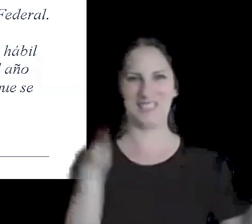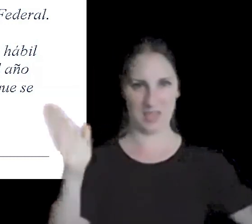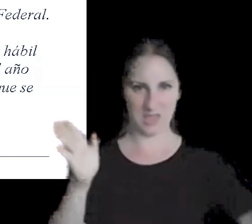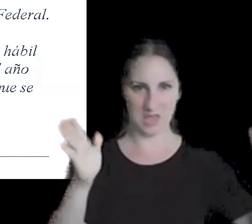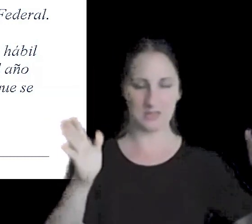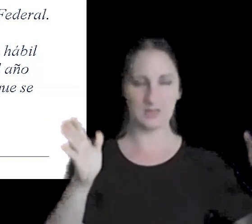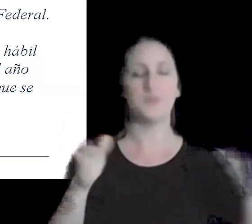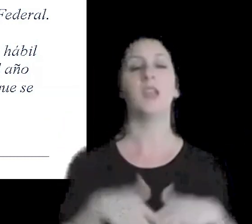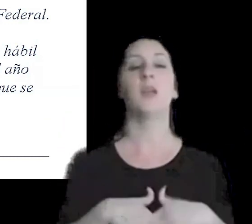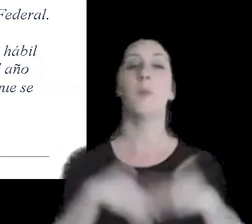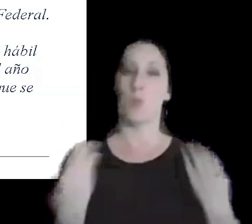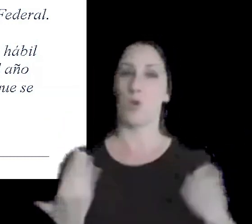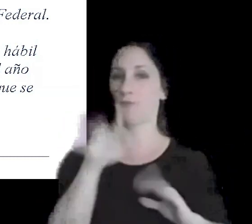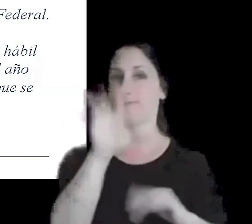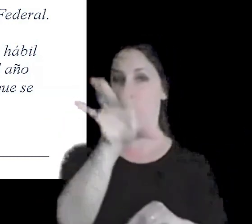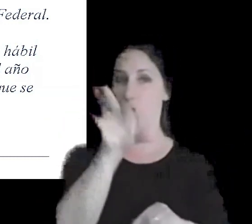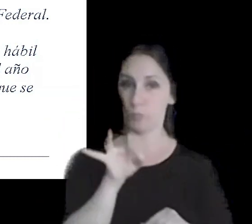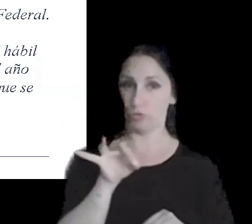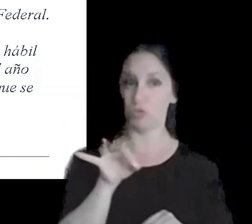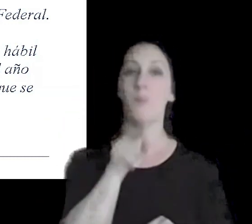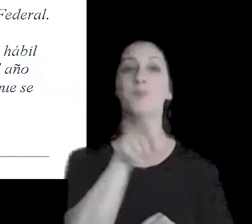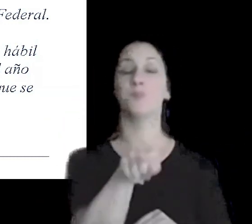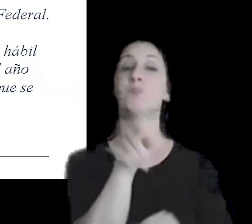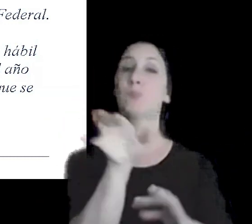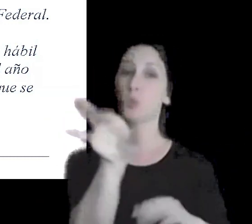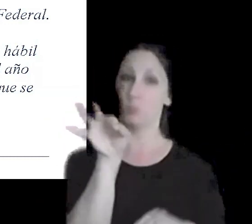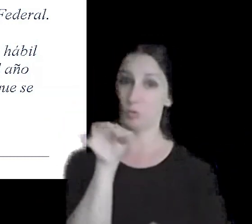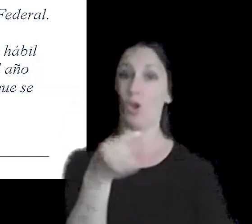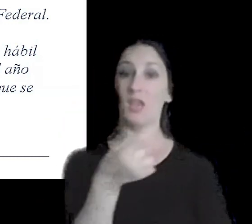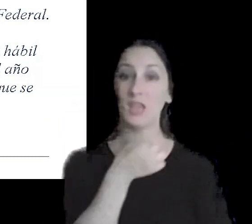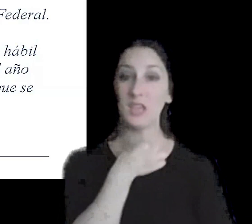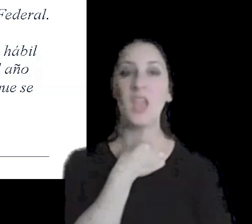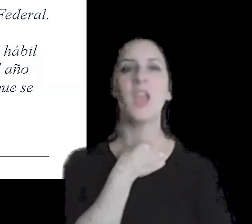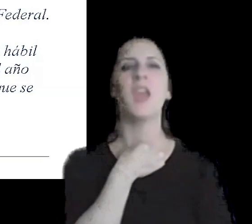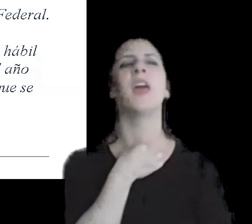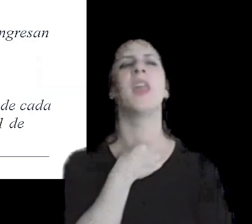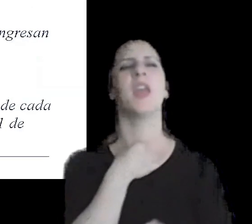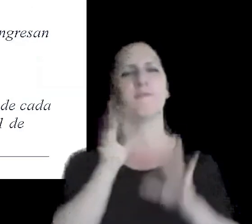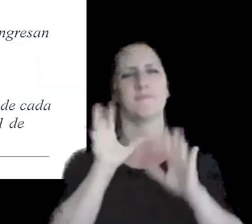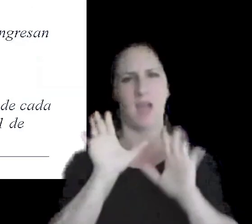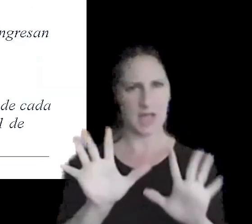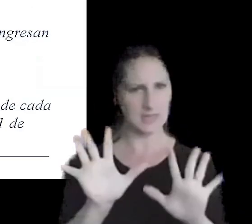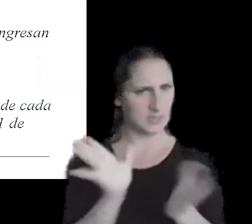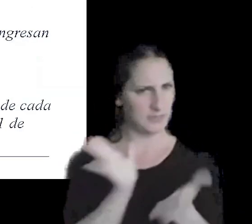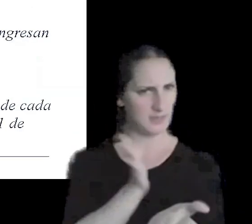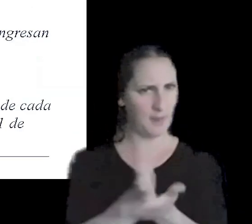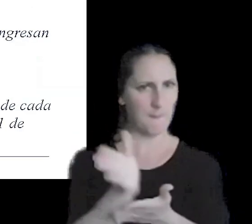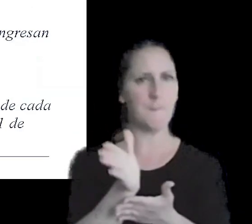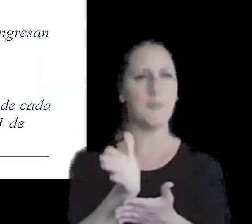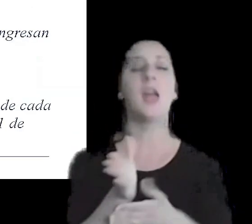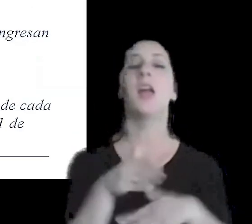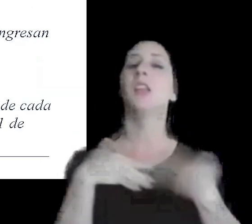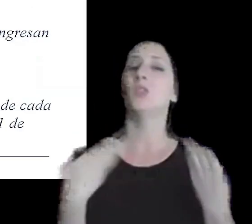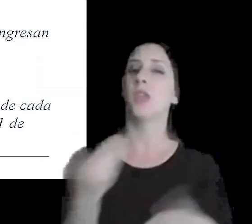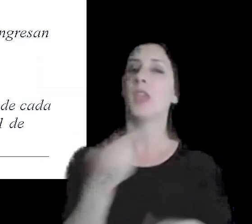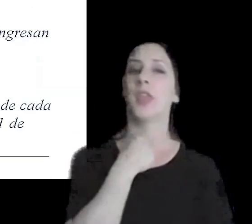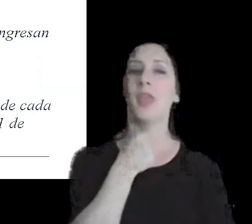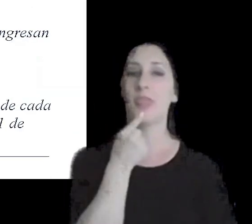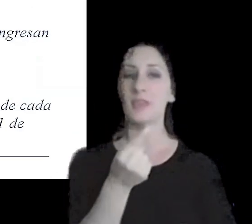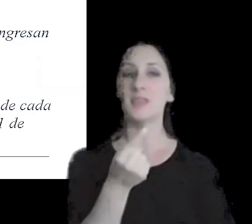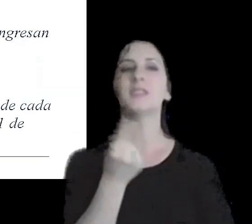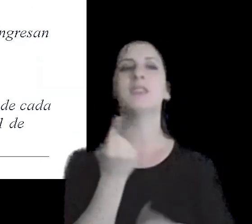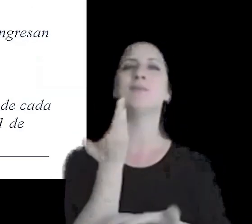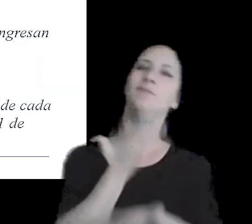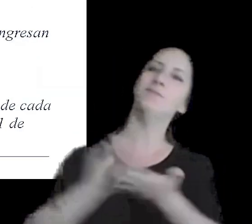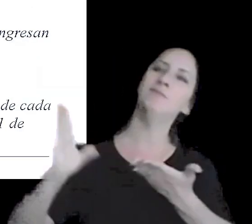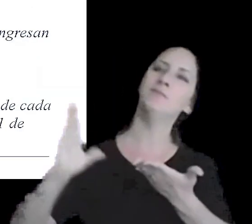esta opción este ejercicio de opción tiene carácter definitivo lo cual no permite su rechazo